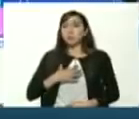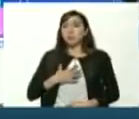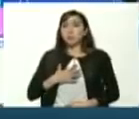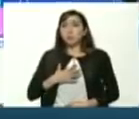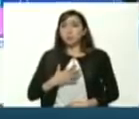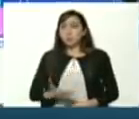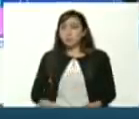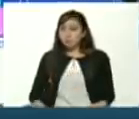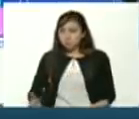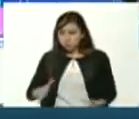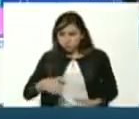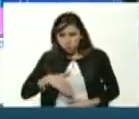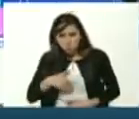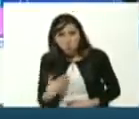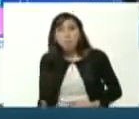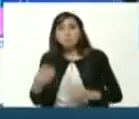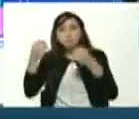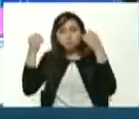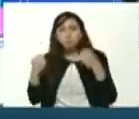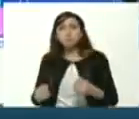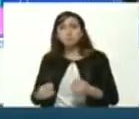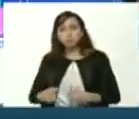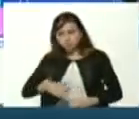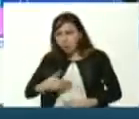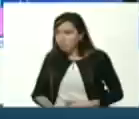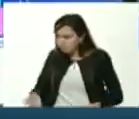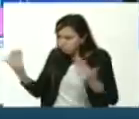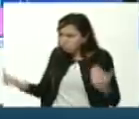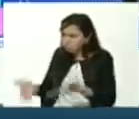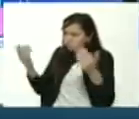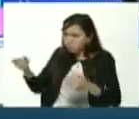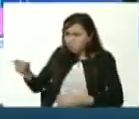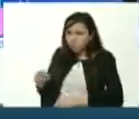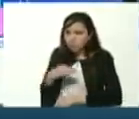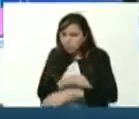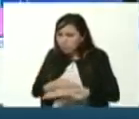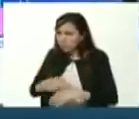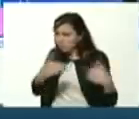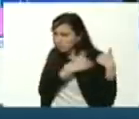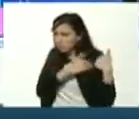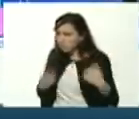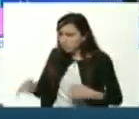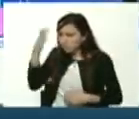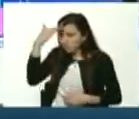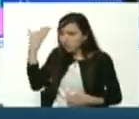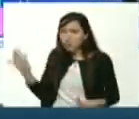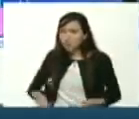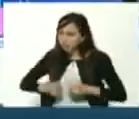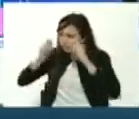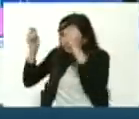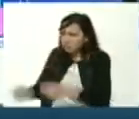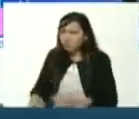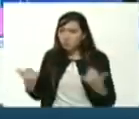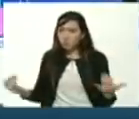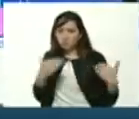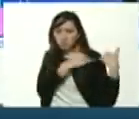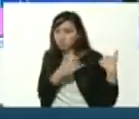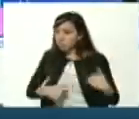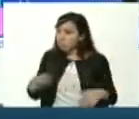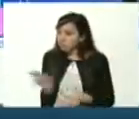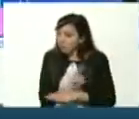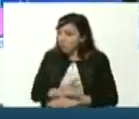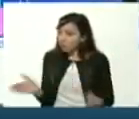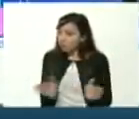vamos a poder vamos Trumpis ponte es una de las tus responsabilidades te la entrego hoy espero resultados